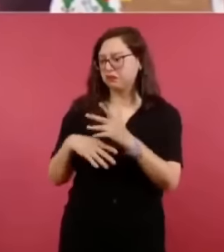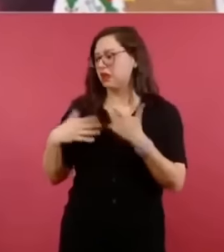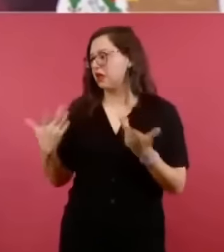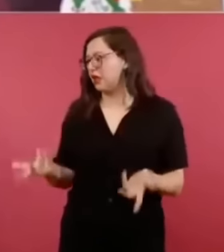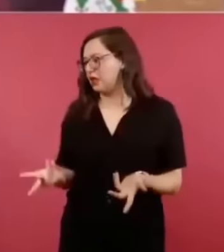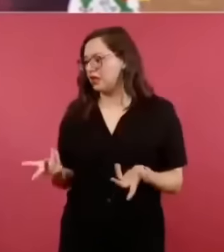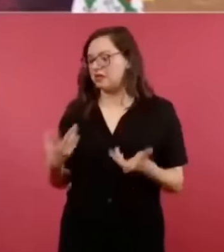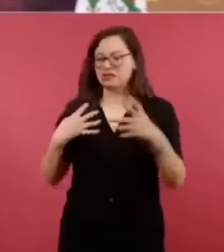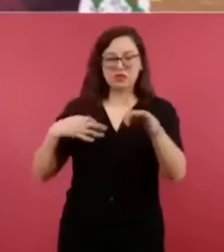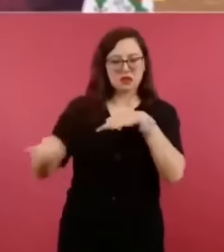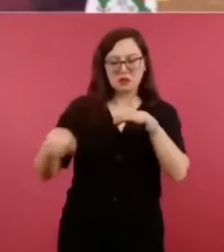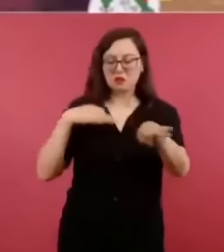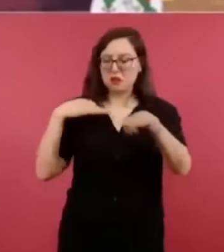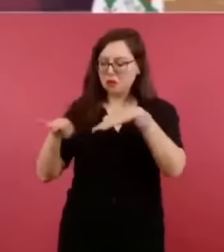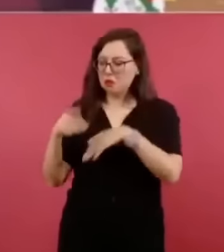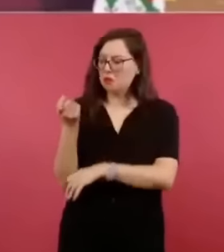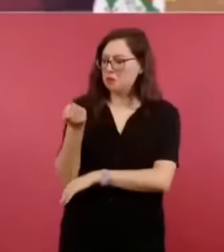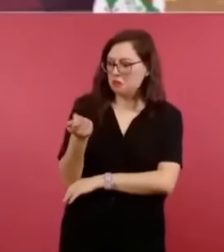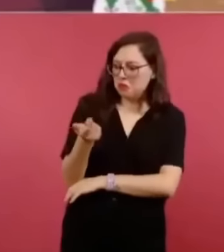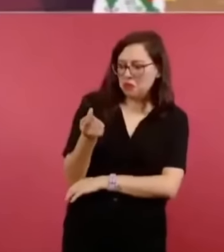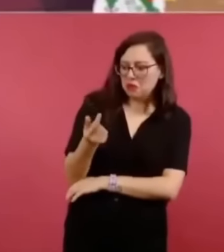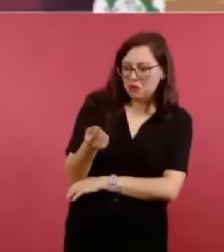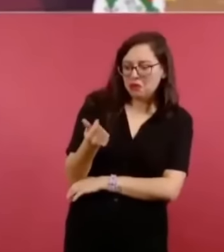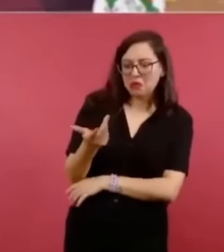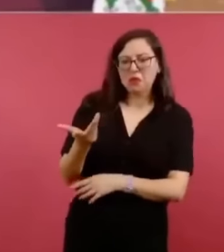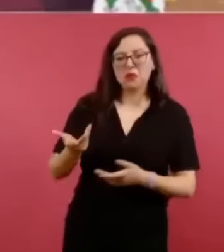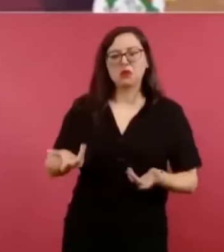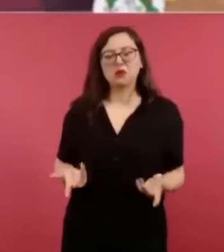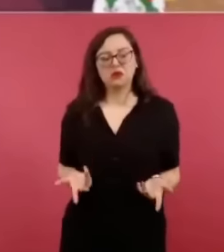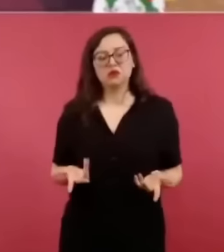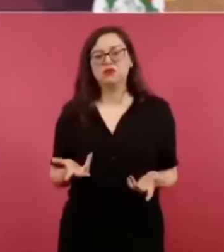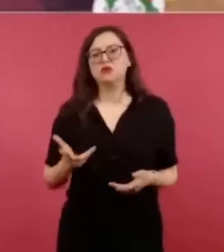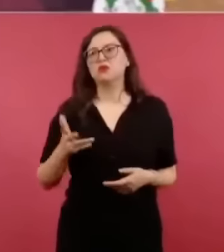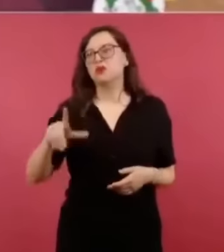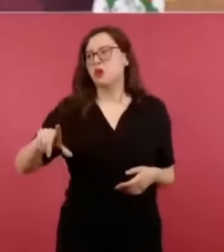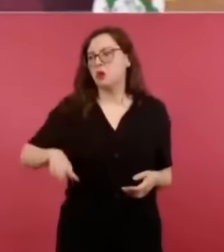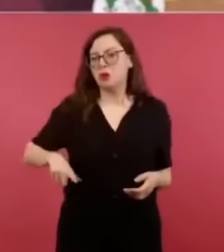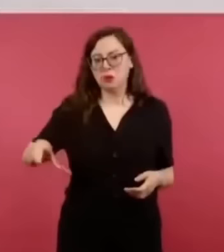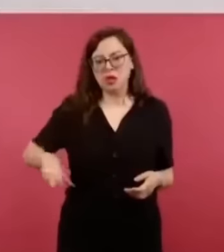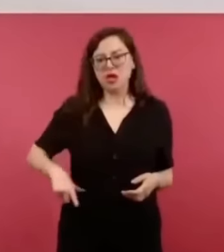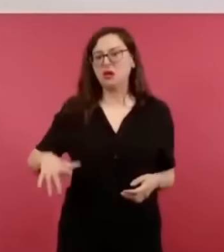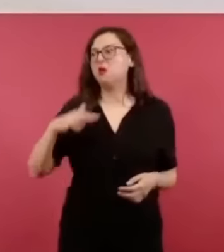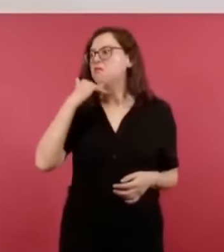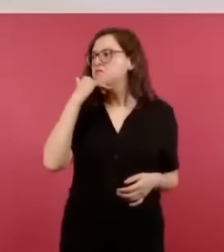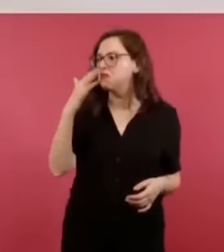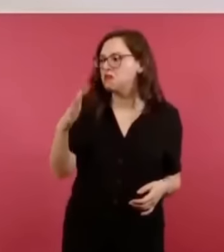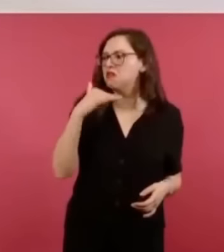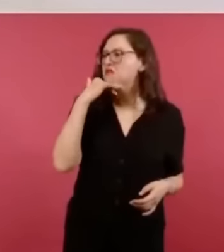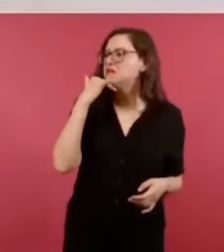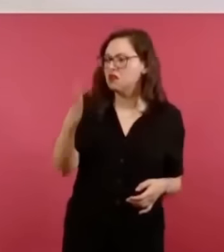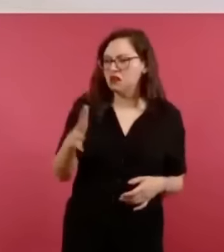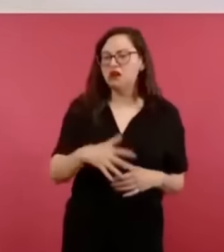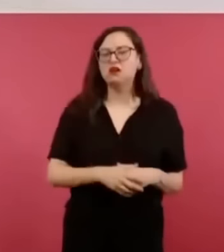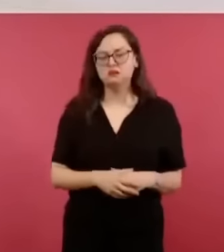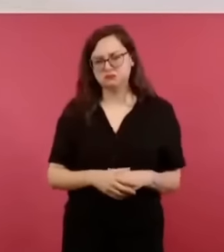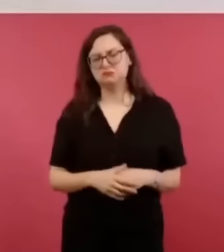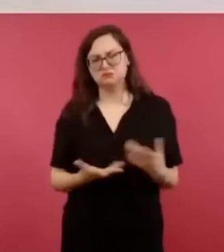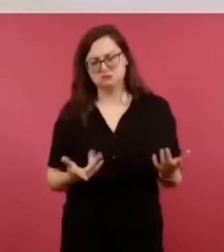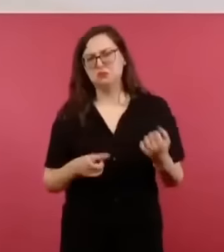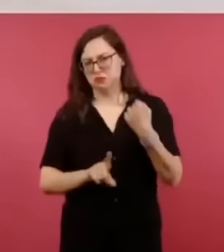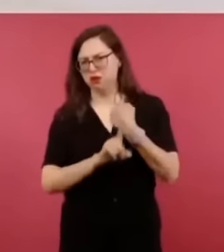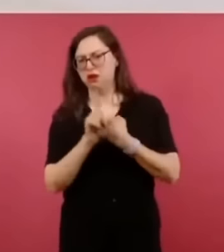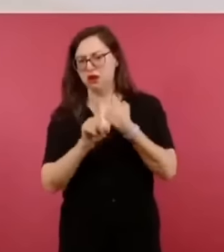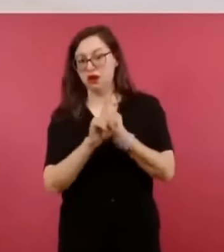mucha corrupción. No sólo es eso,